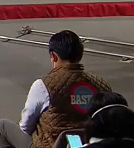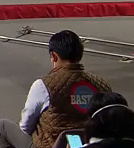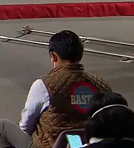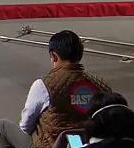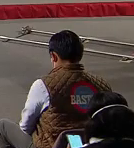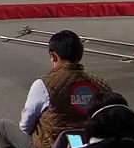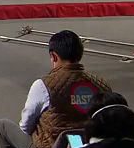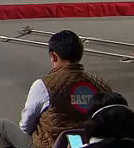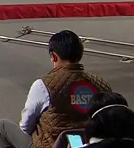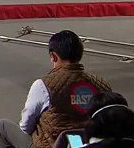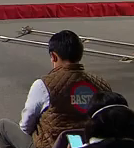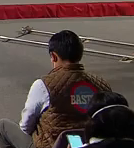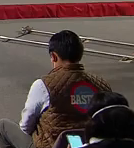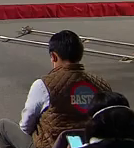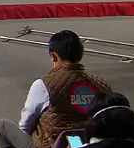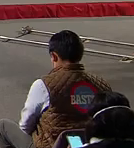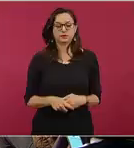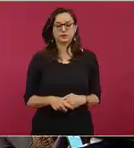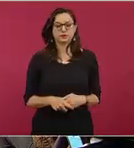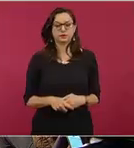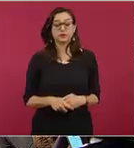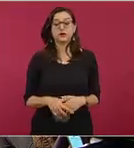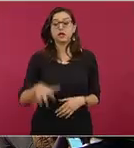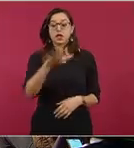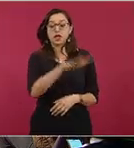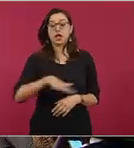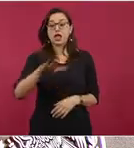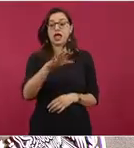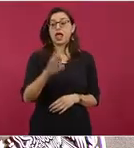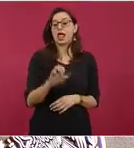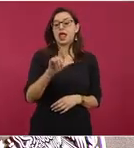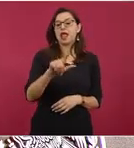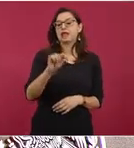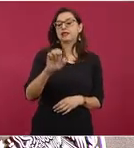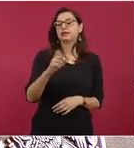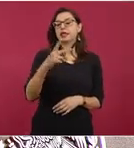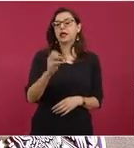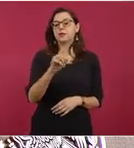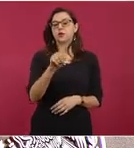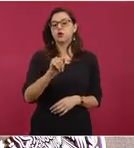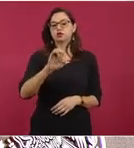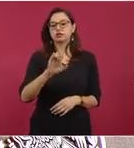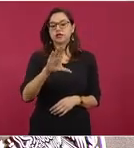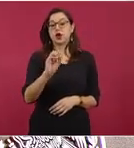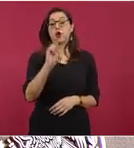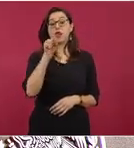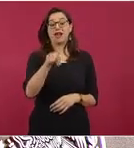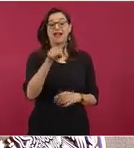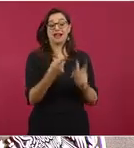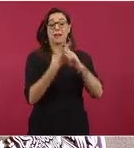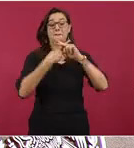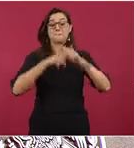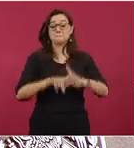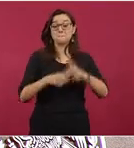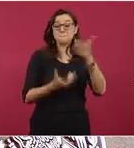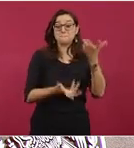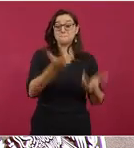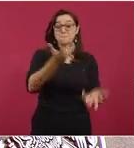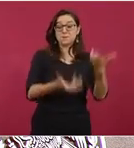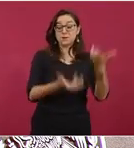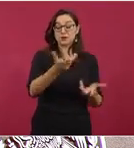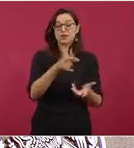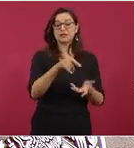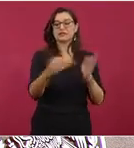llamada como El Tepozteco. Esto fue a un kilómetro más o menos de una comunidad